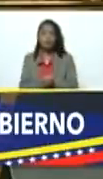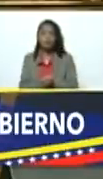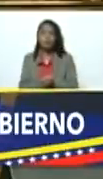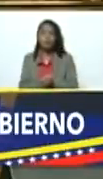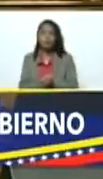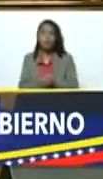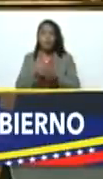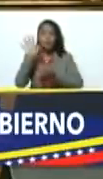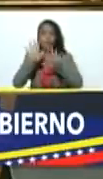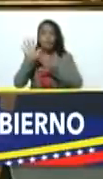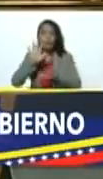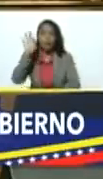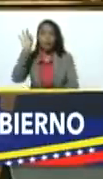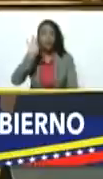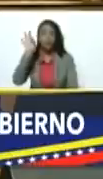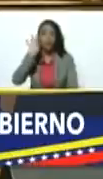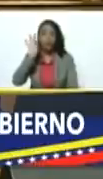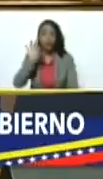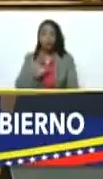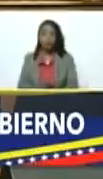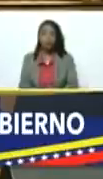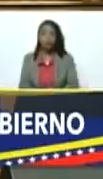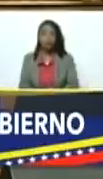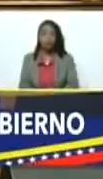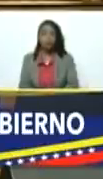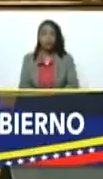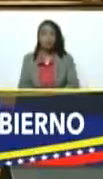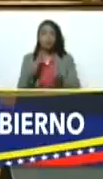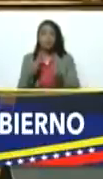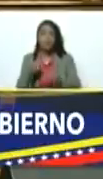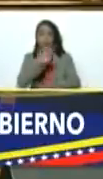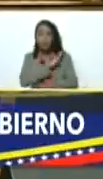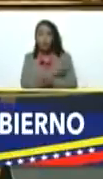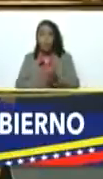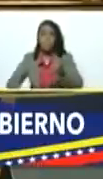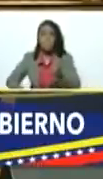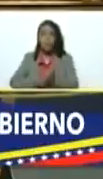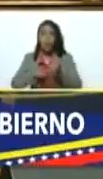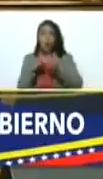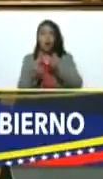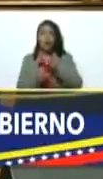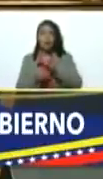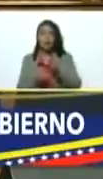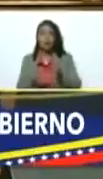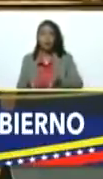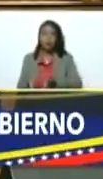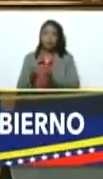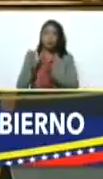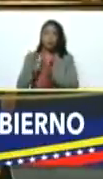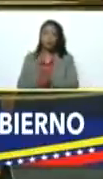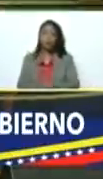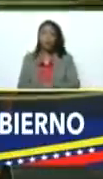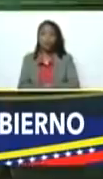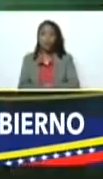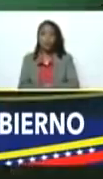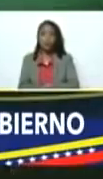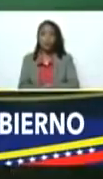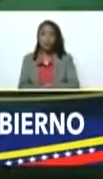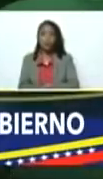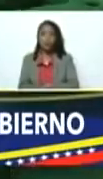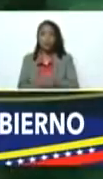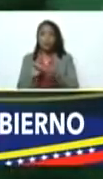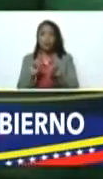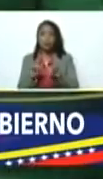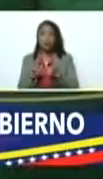un quince por ciento para el fortalecimiento institucional de la